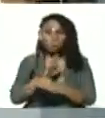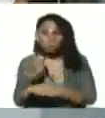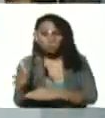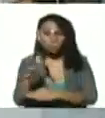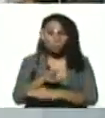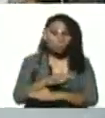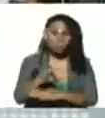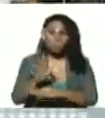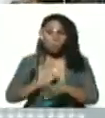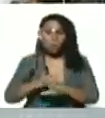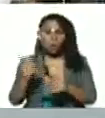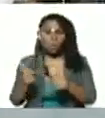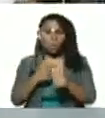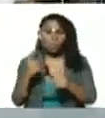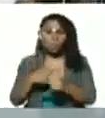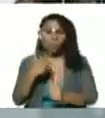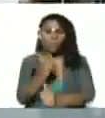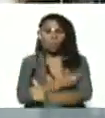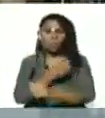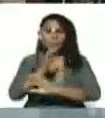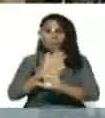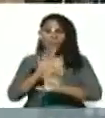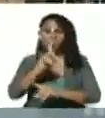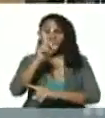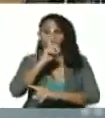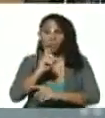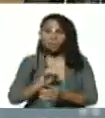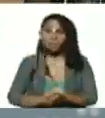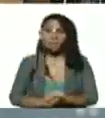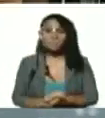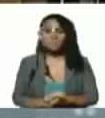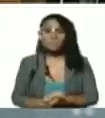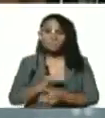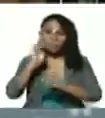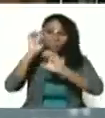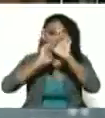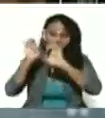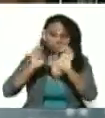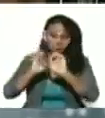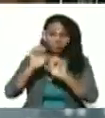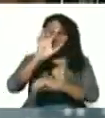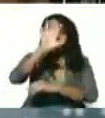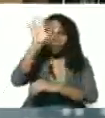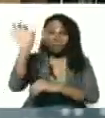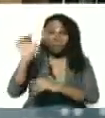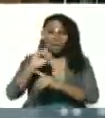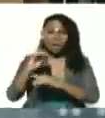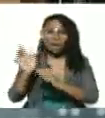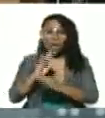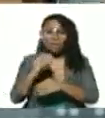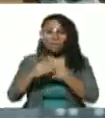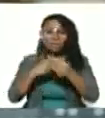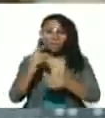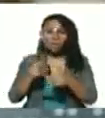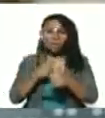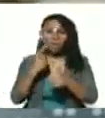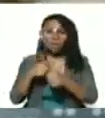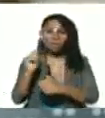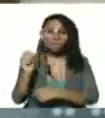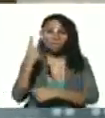porque los primeros vacunados ya tienen un año y los están evaluando en los países que hicieron las primeras pruebas